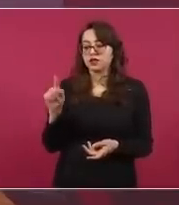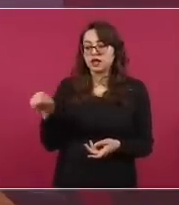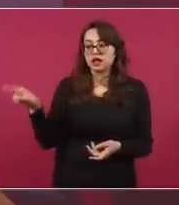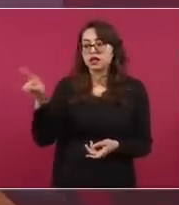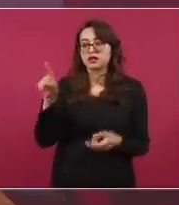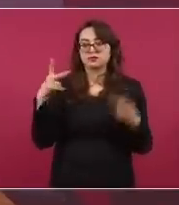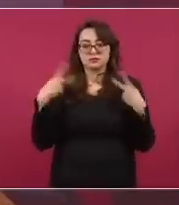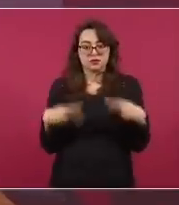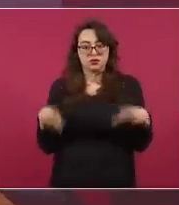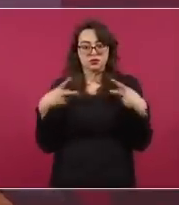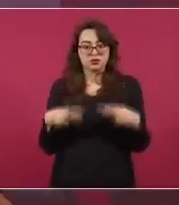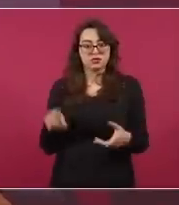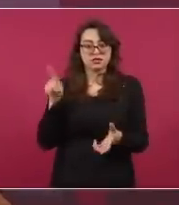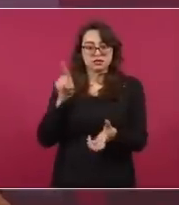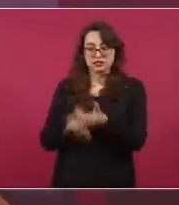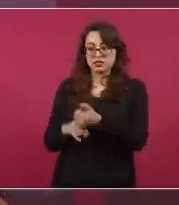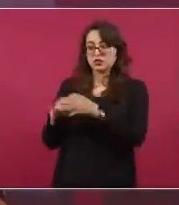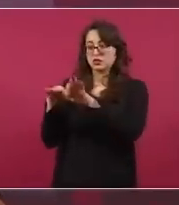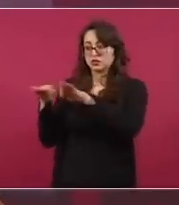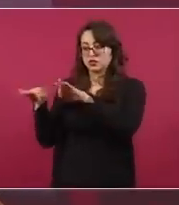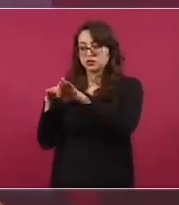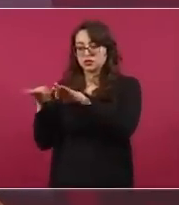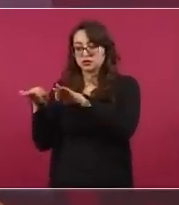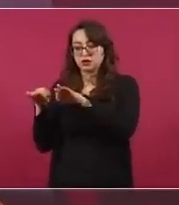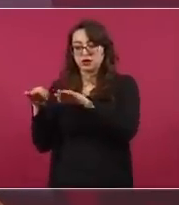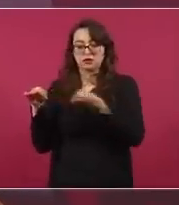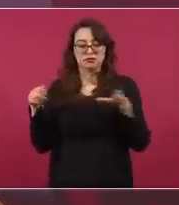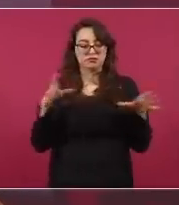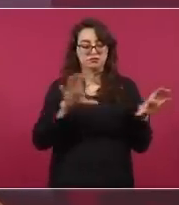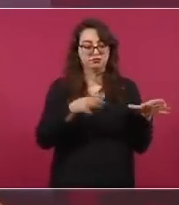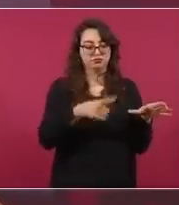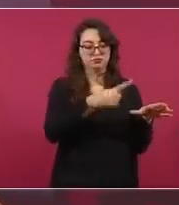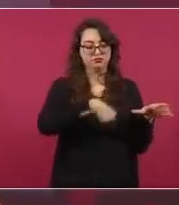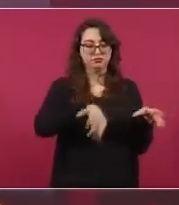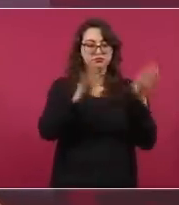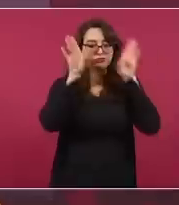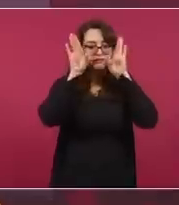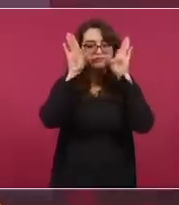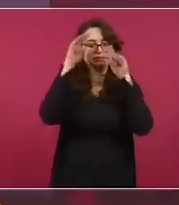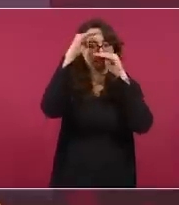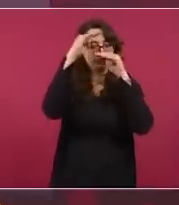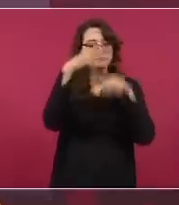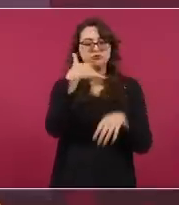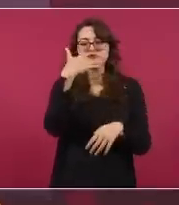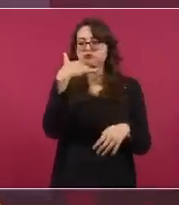de ese agrupamiento conservador, corrupto.